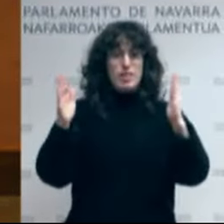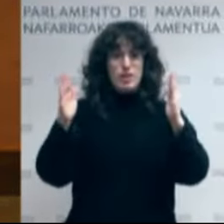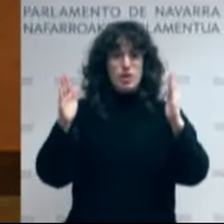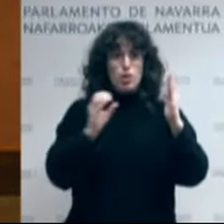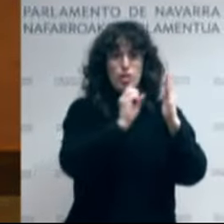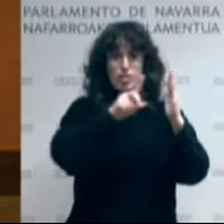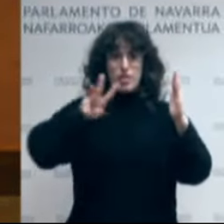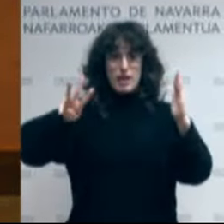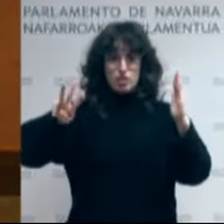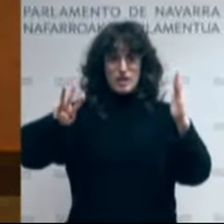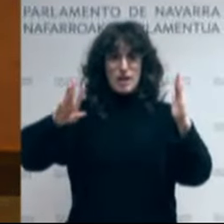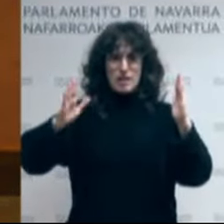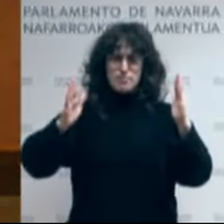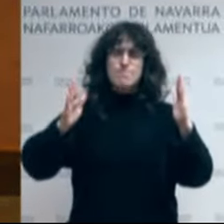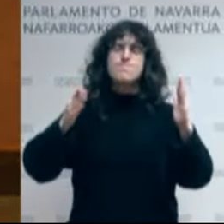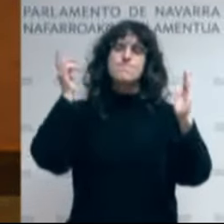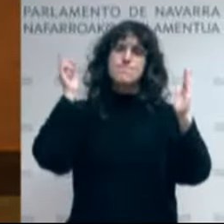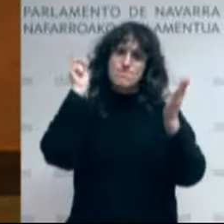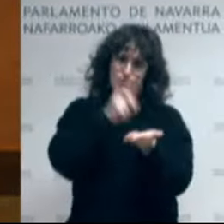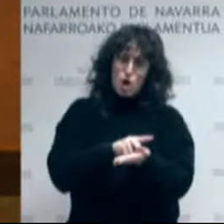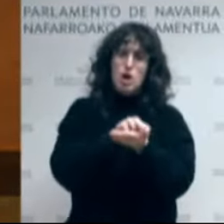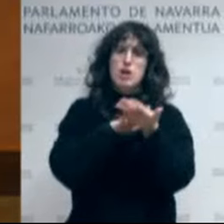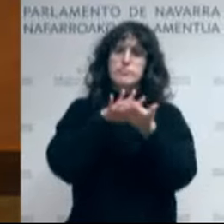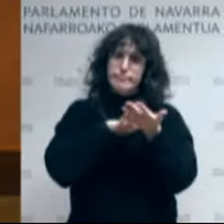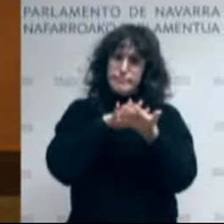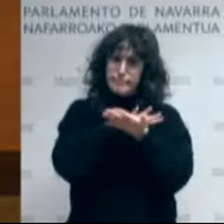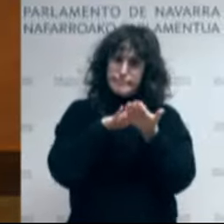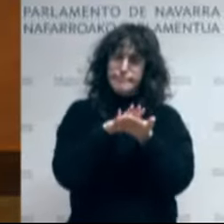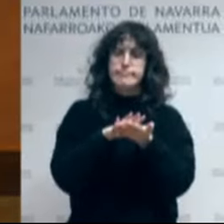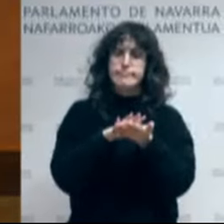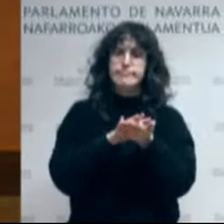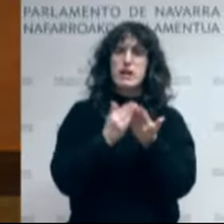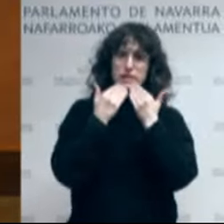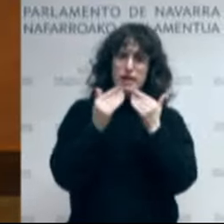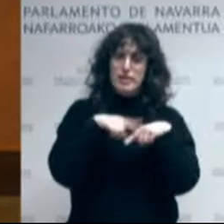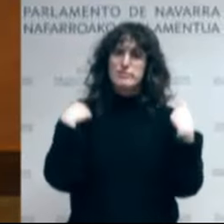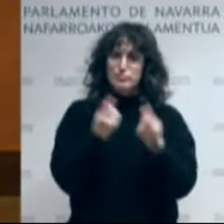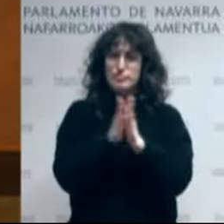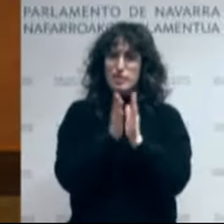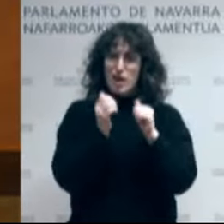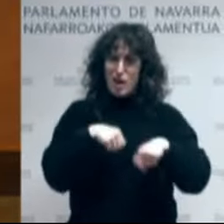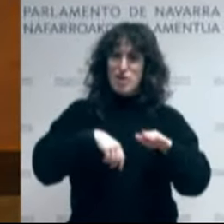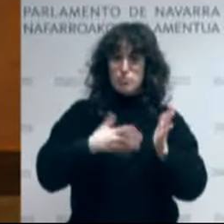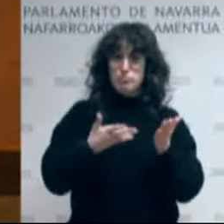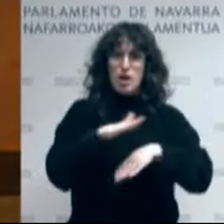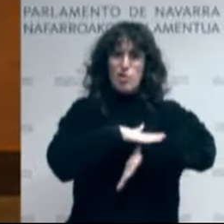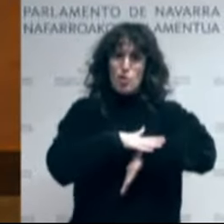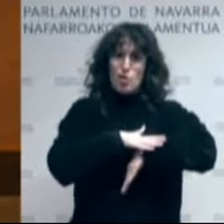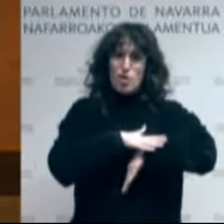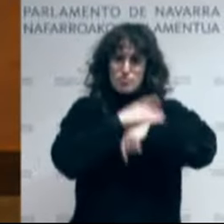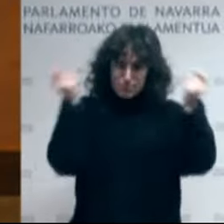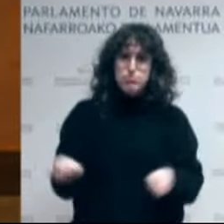estar presente en nuestros acuerdos. La gratuidad anunciada por el Gobierno ha sido posible gracias